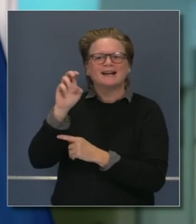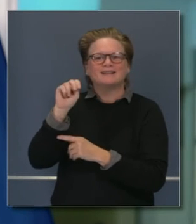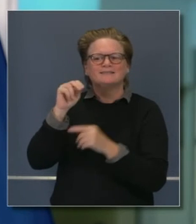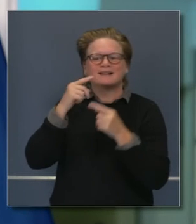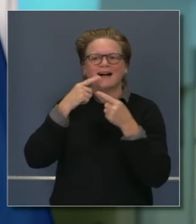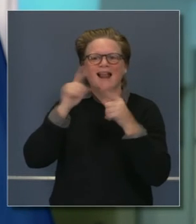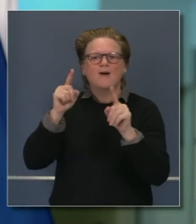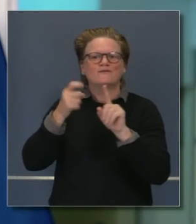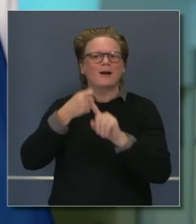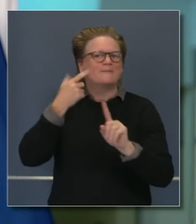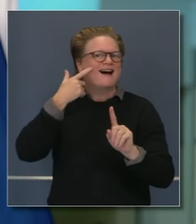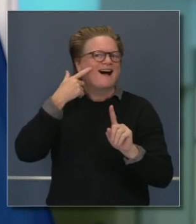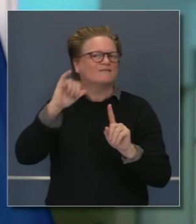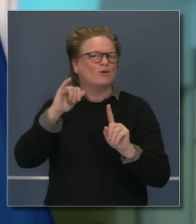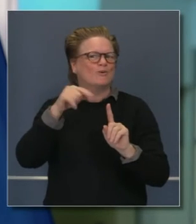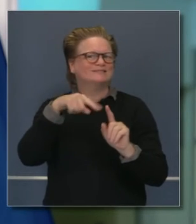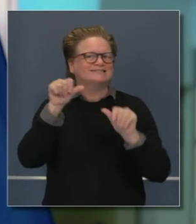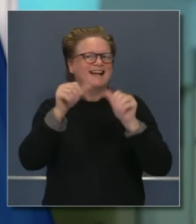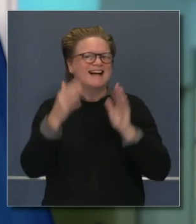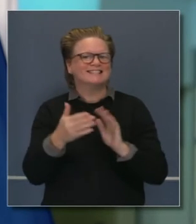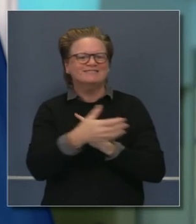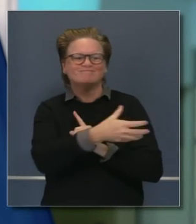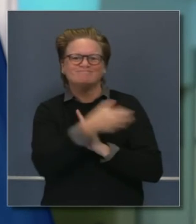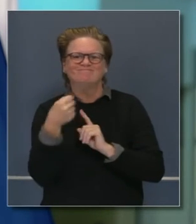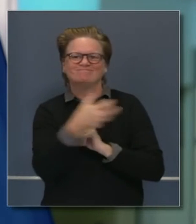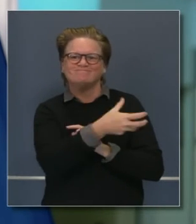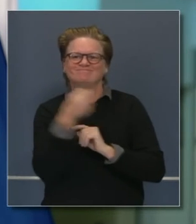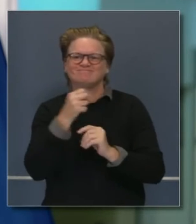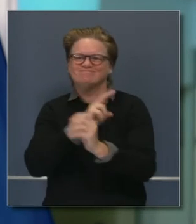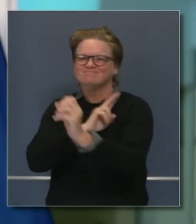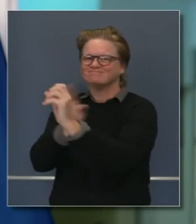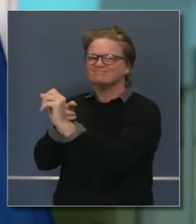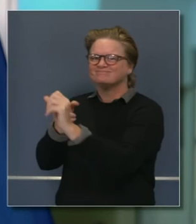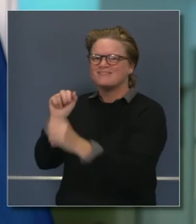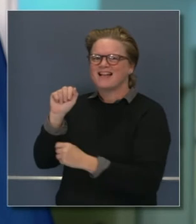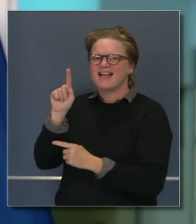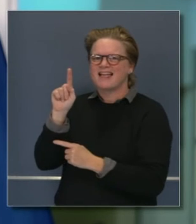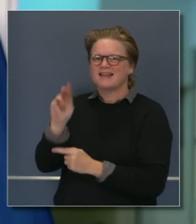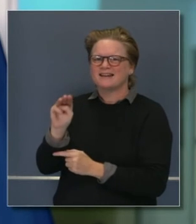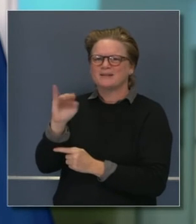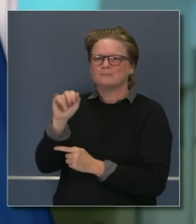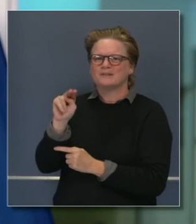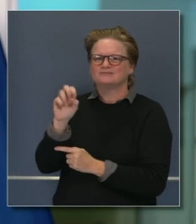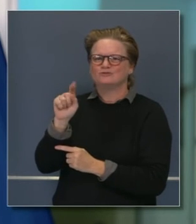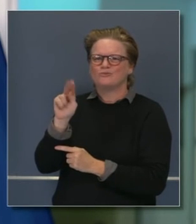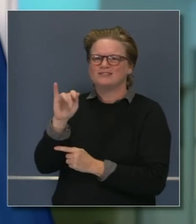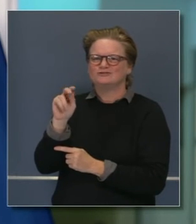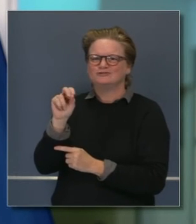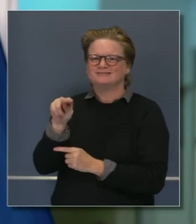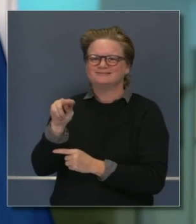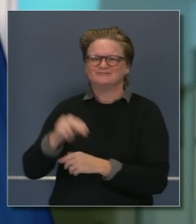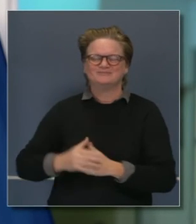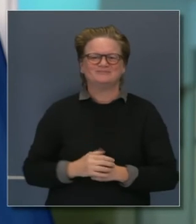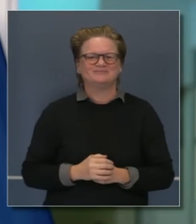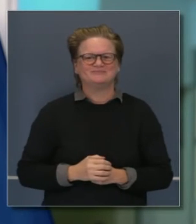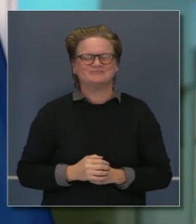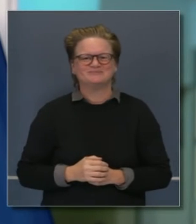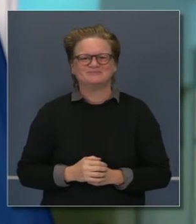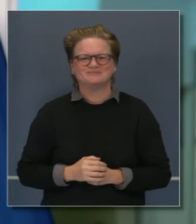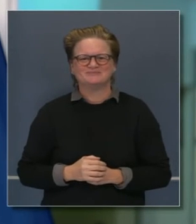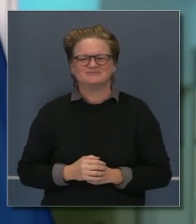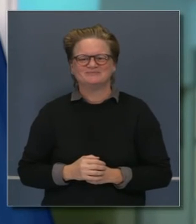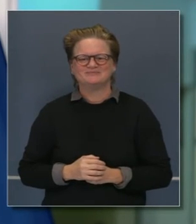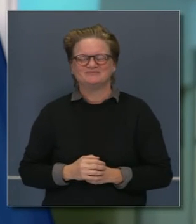escogidos para ser consultores o incluso siendo escogidos para tener algún papel en la nueva administración del